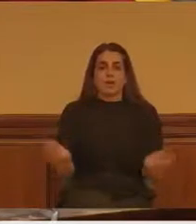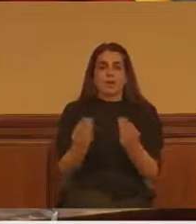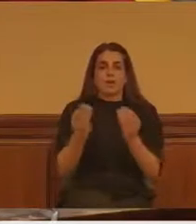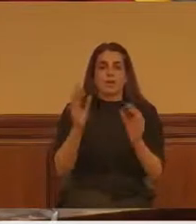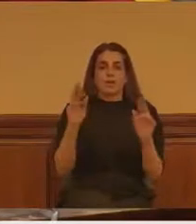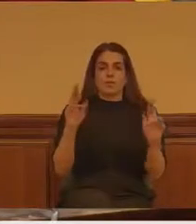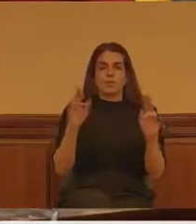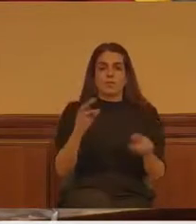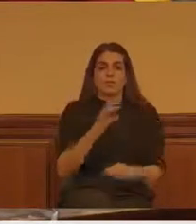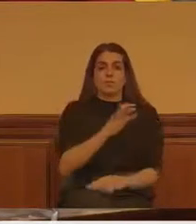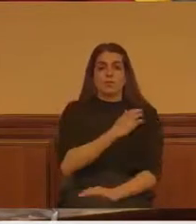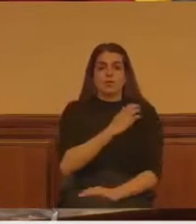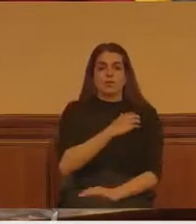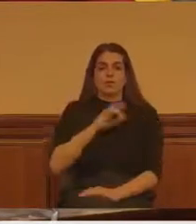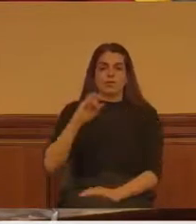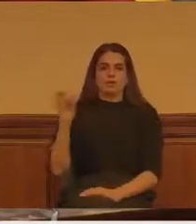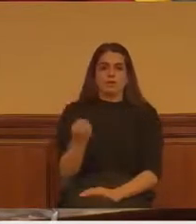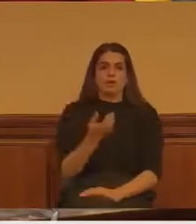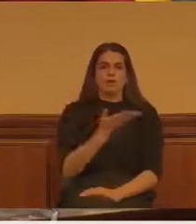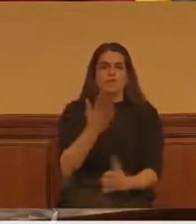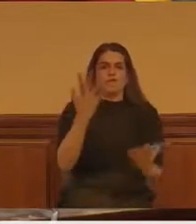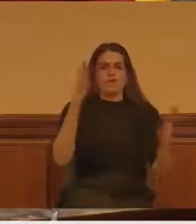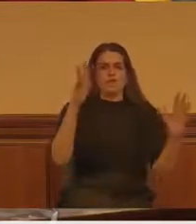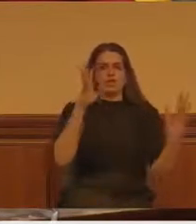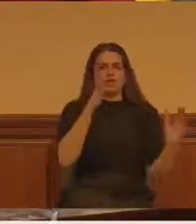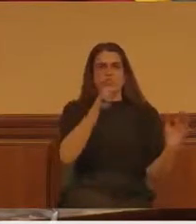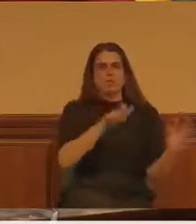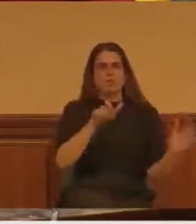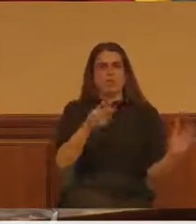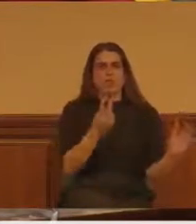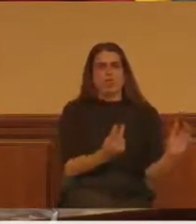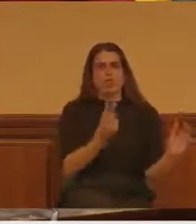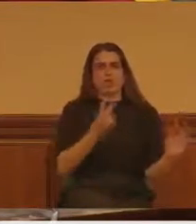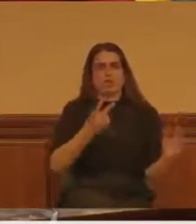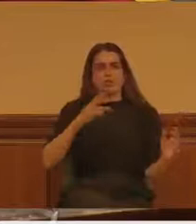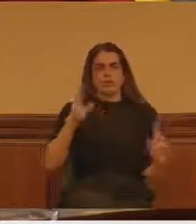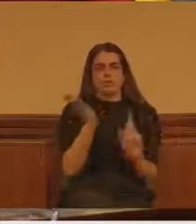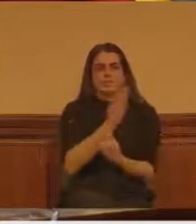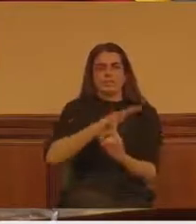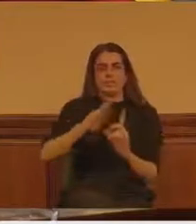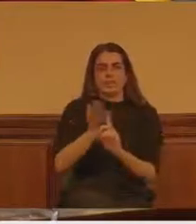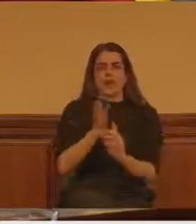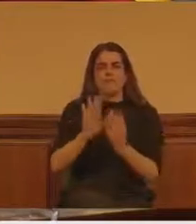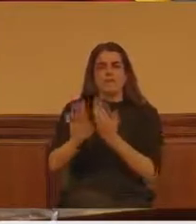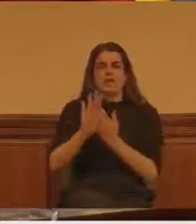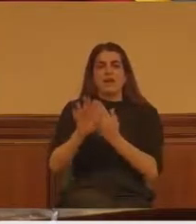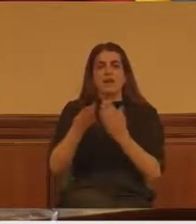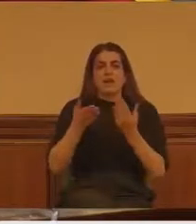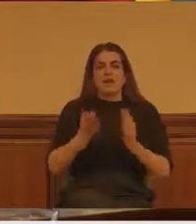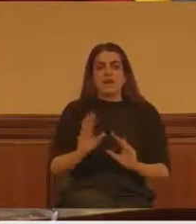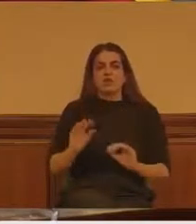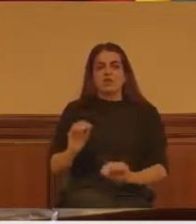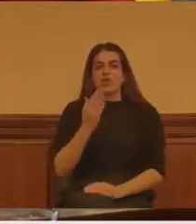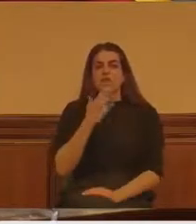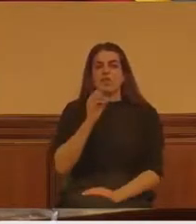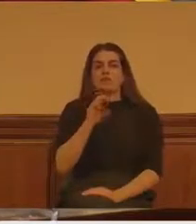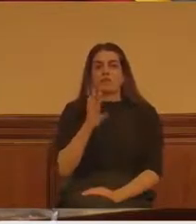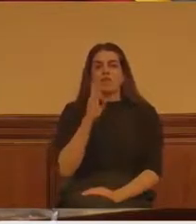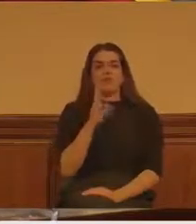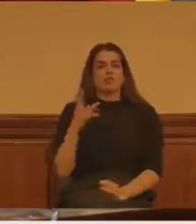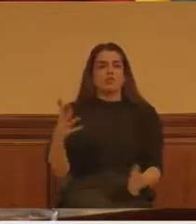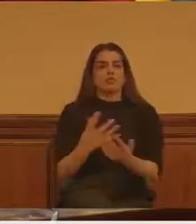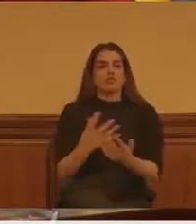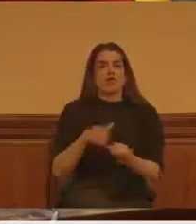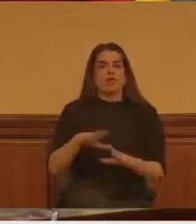cuerpos de seguridad del Estado cuando ha habido dos policías que le han dado una paliza a un vecino delante de su hija de 14 años en un pueblo de